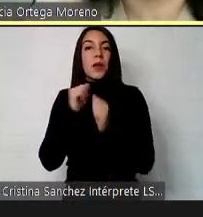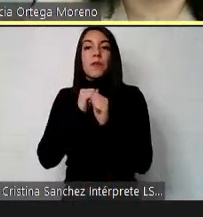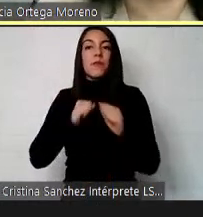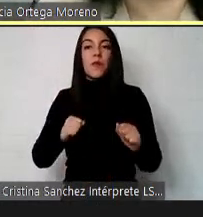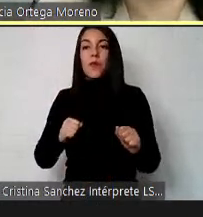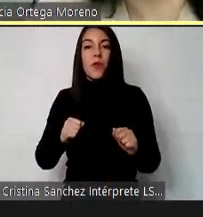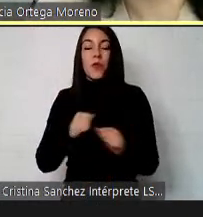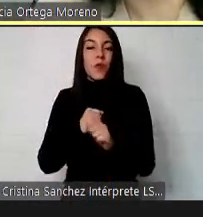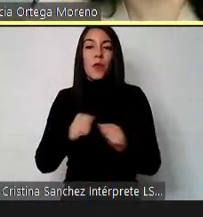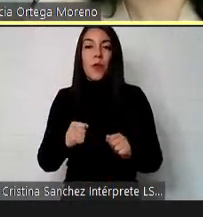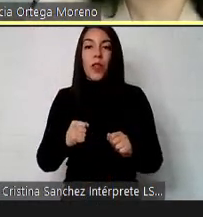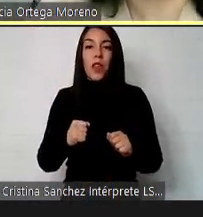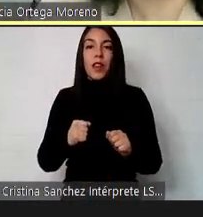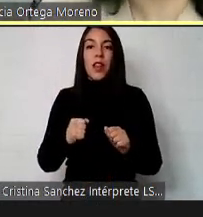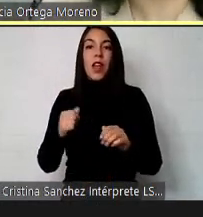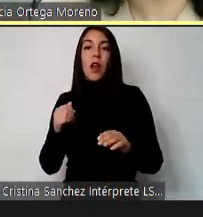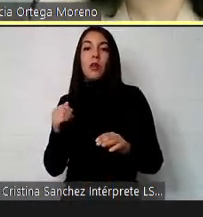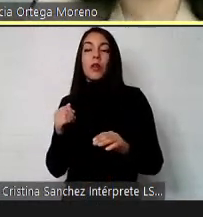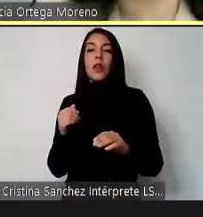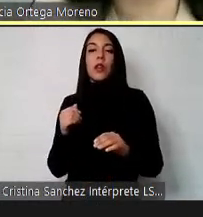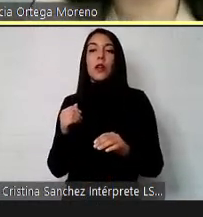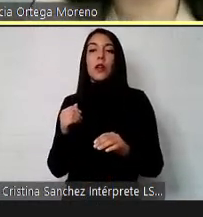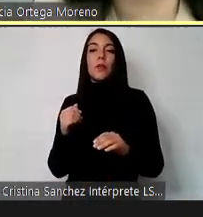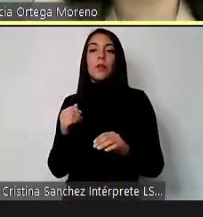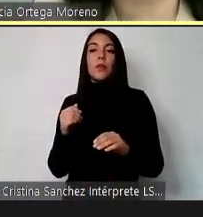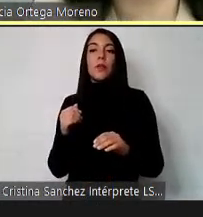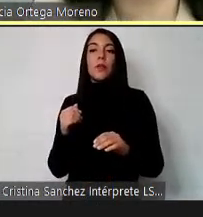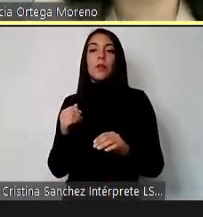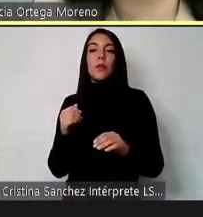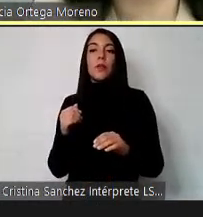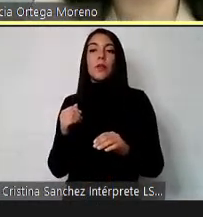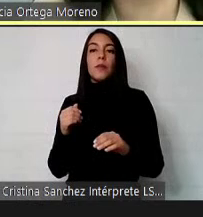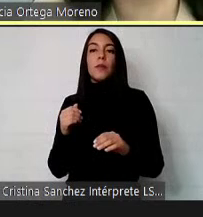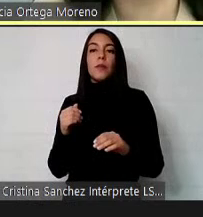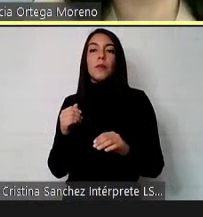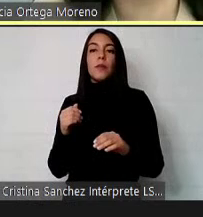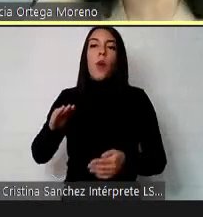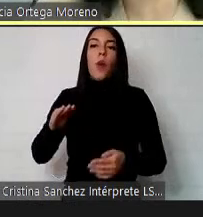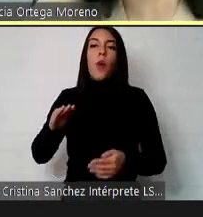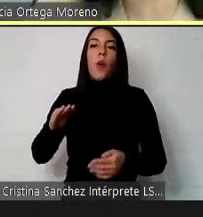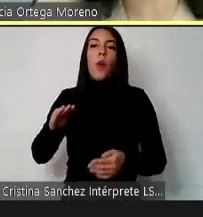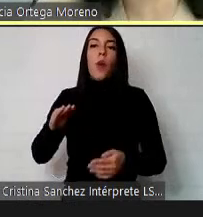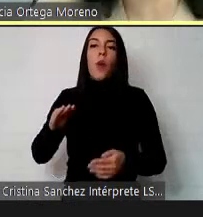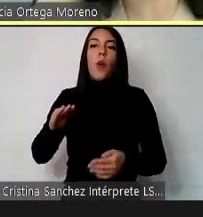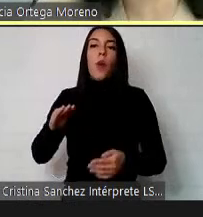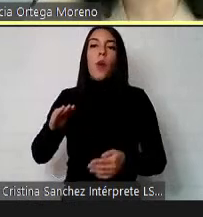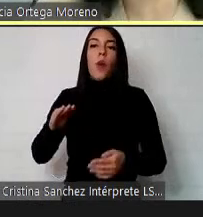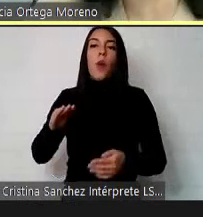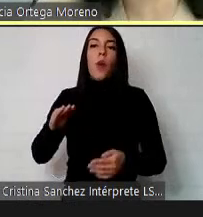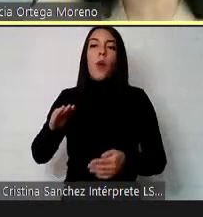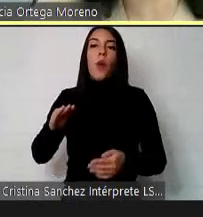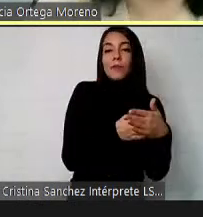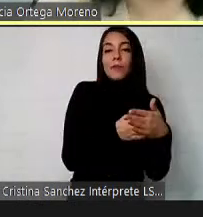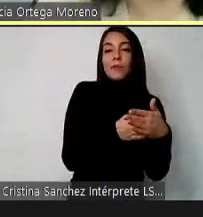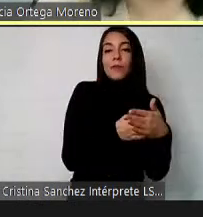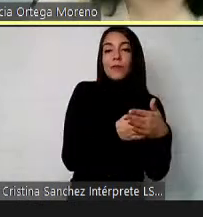de ejercer sus derechos como les decía un transporte inaccesible va a impedir que una persona vaya de su casa